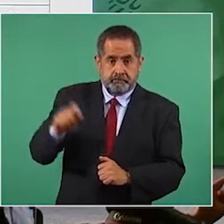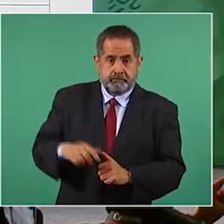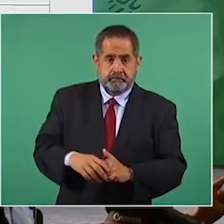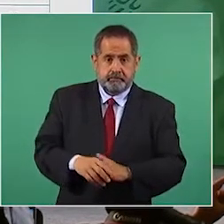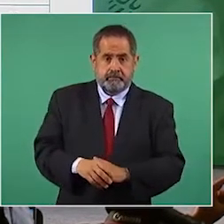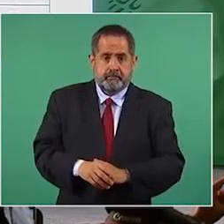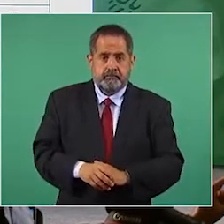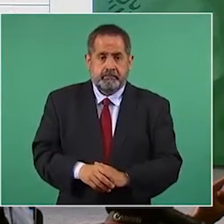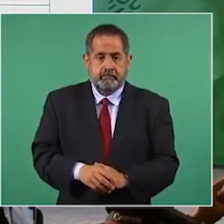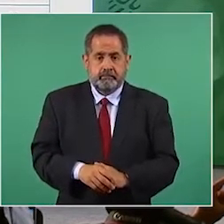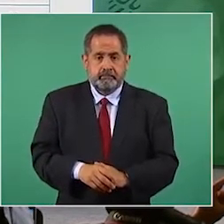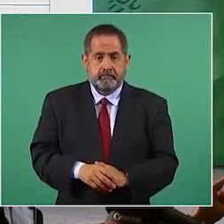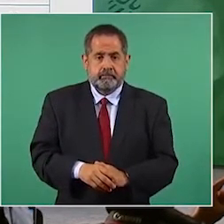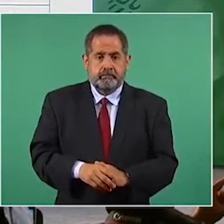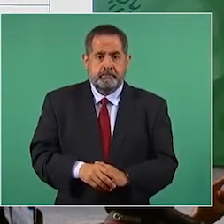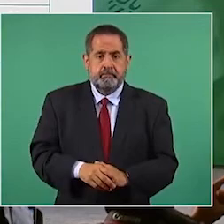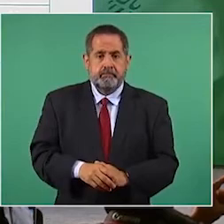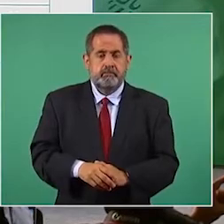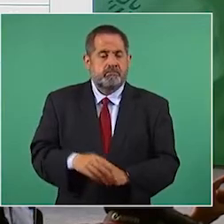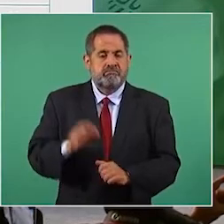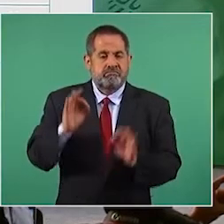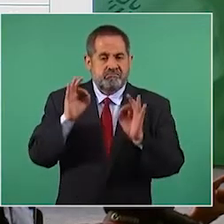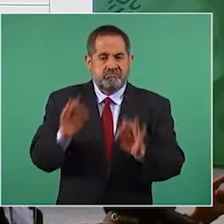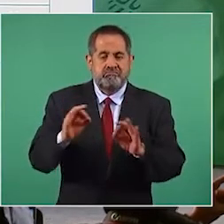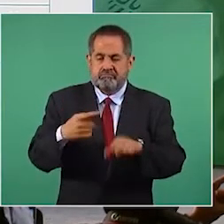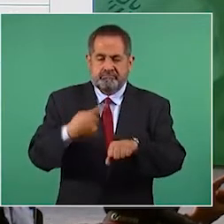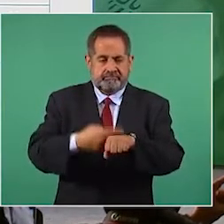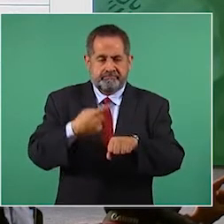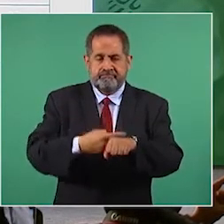Estos son los casos confirmados.